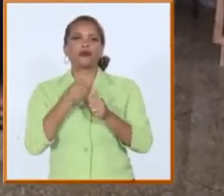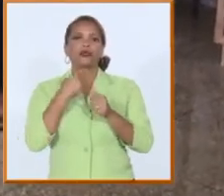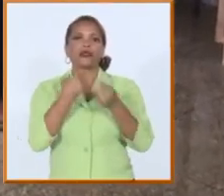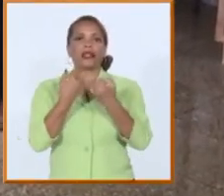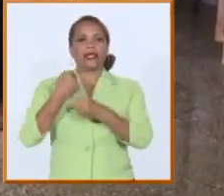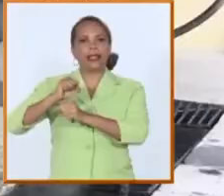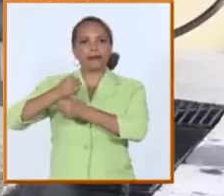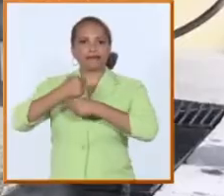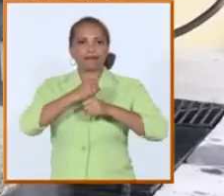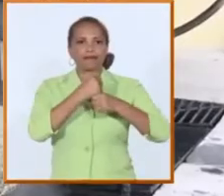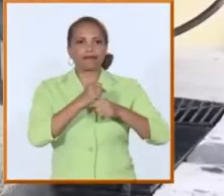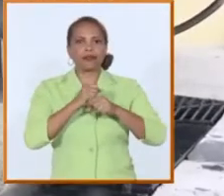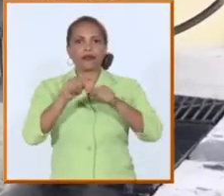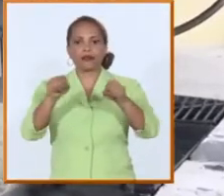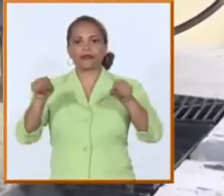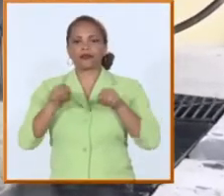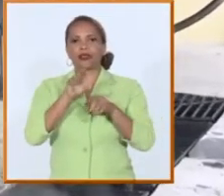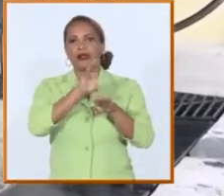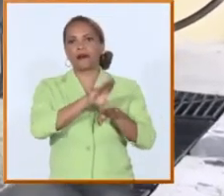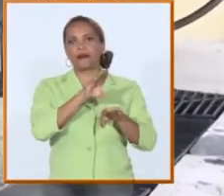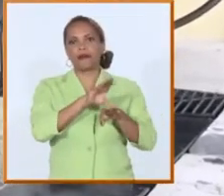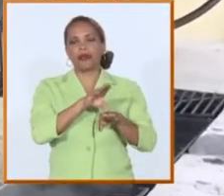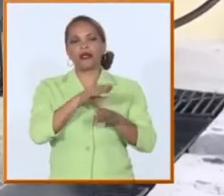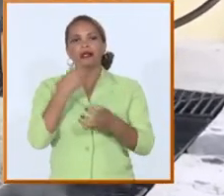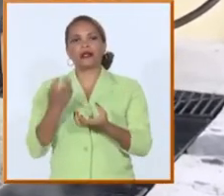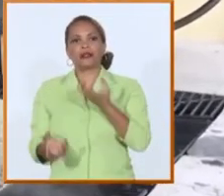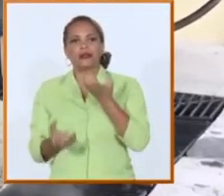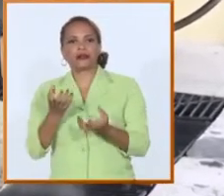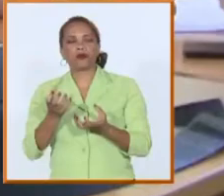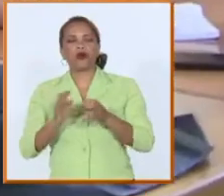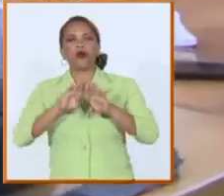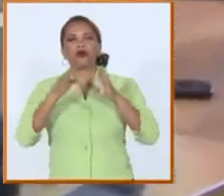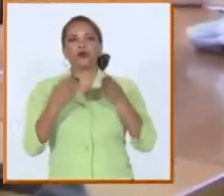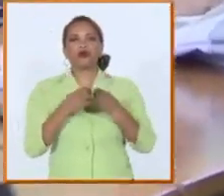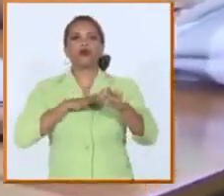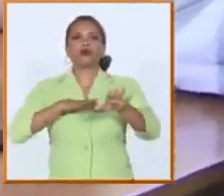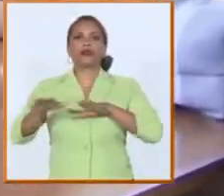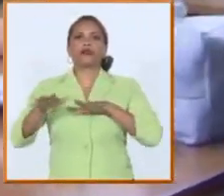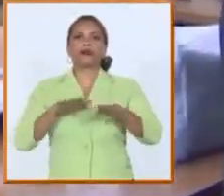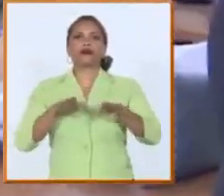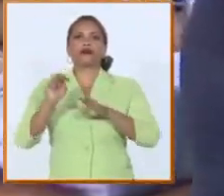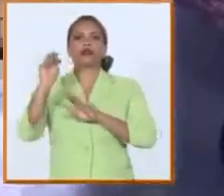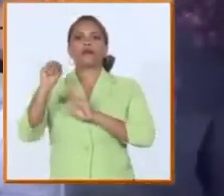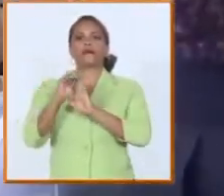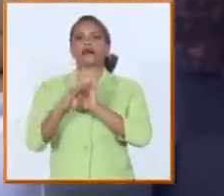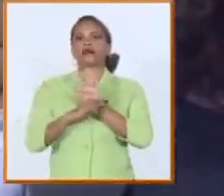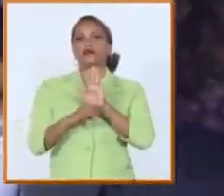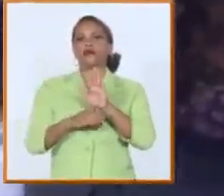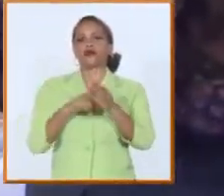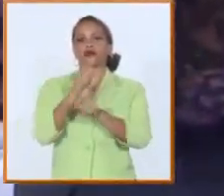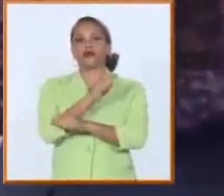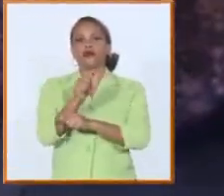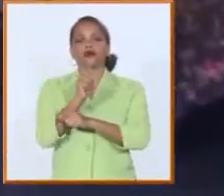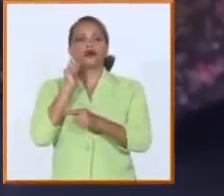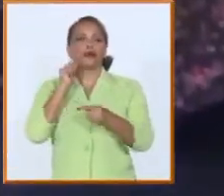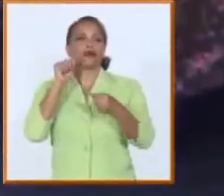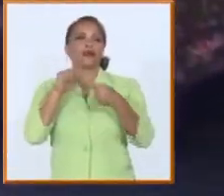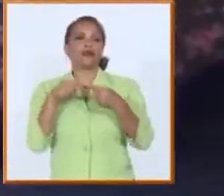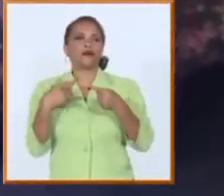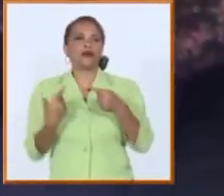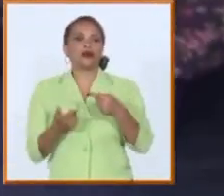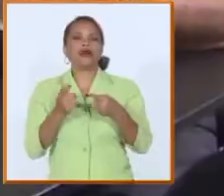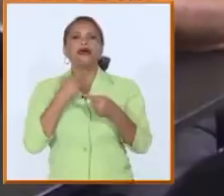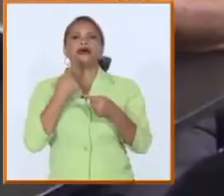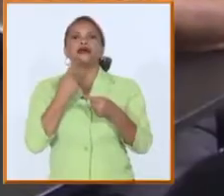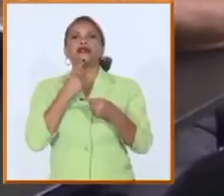y el trabajo de mantenimiento en las calderas de la cocina central se unen a la preparación metodológica del claustro con el objetivo de mantener la excelencia del proceso